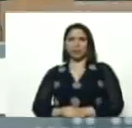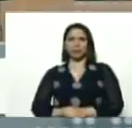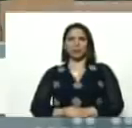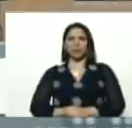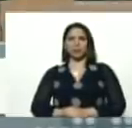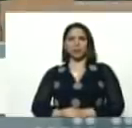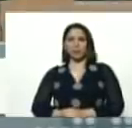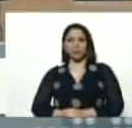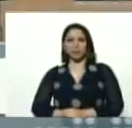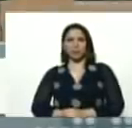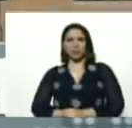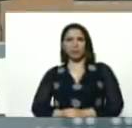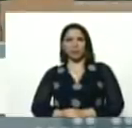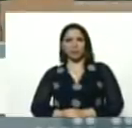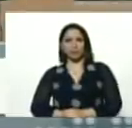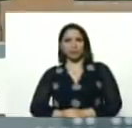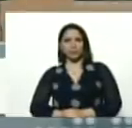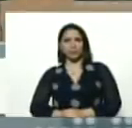adelante,